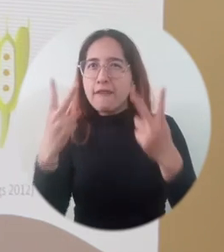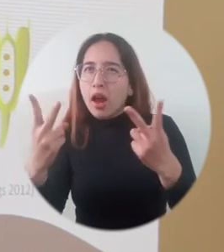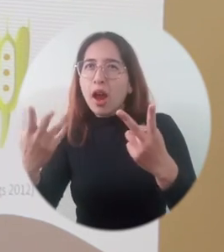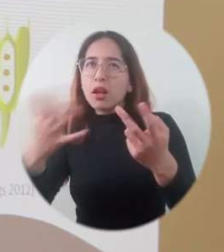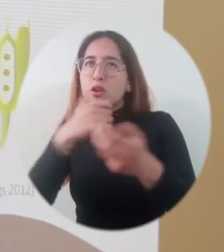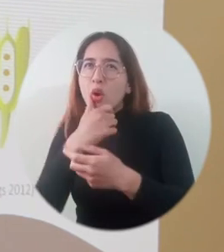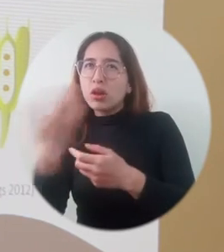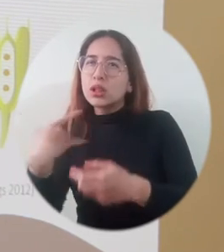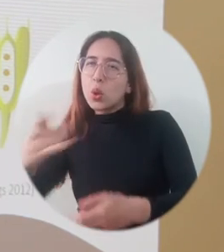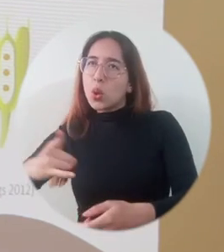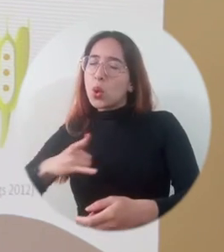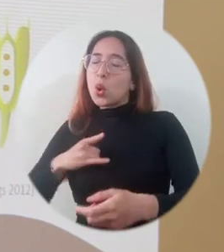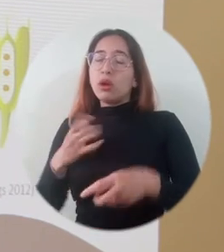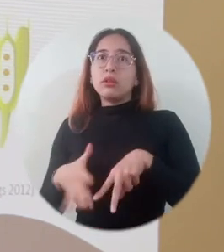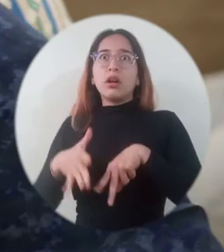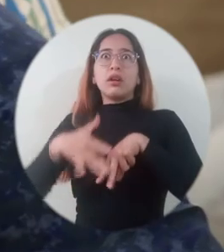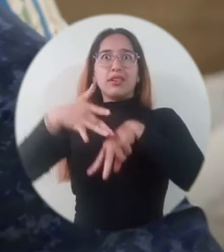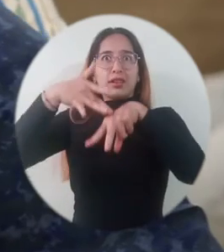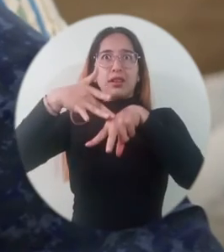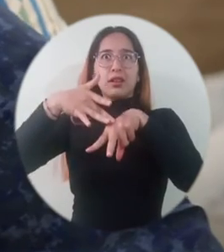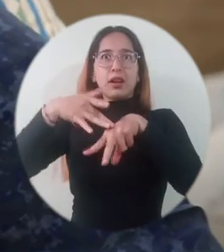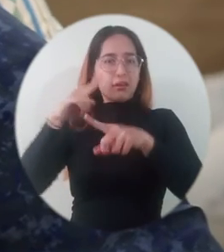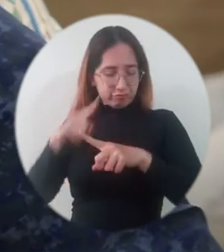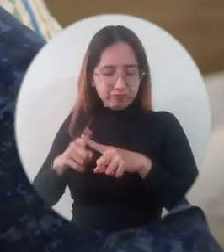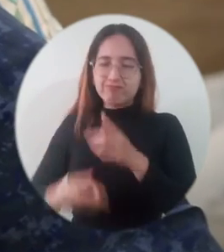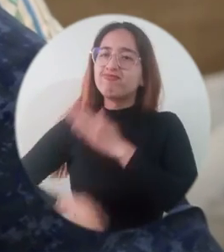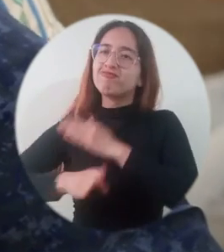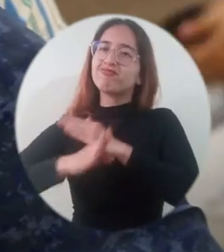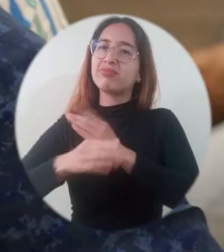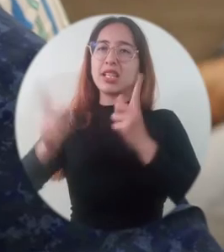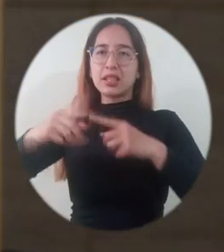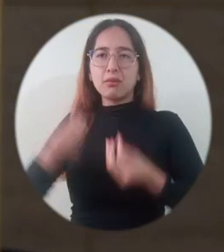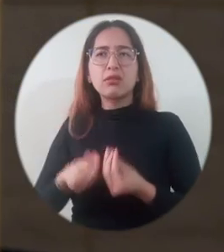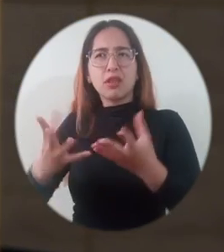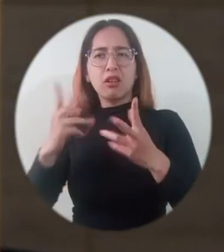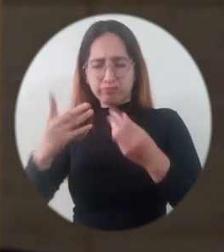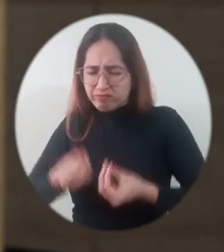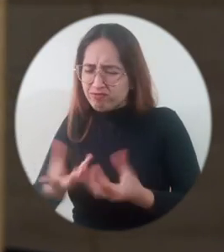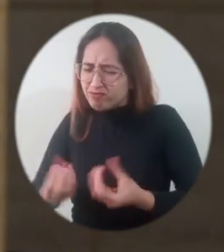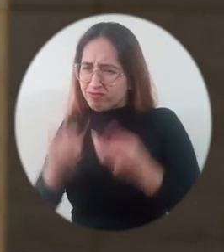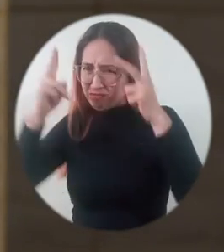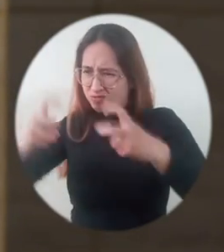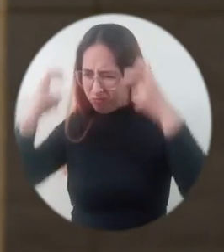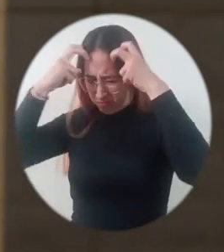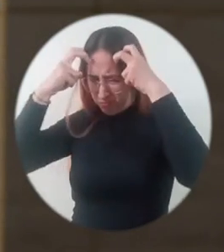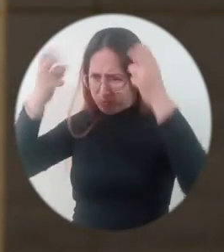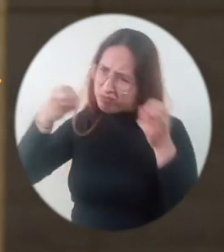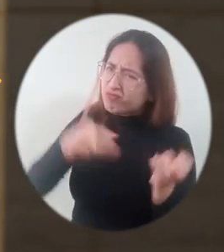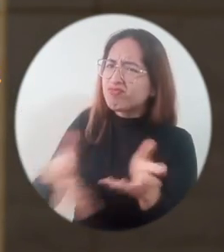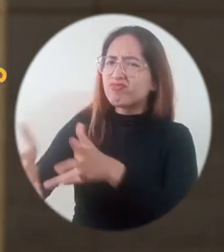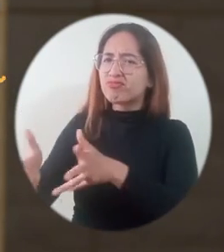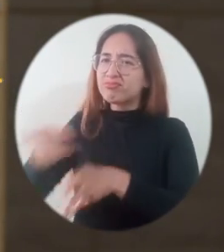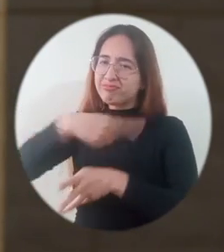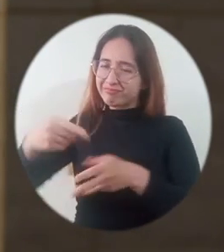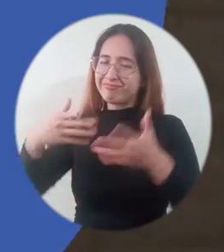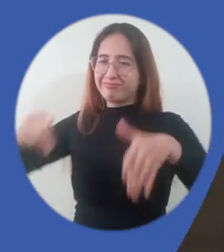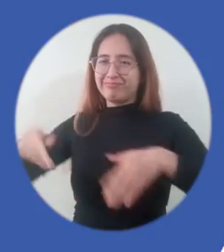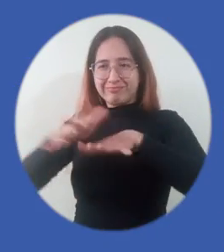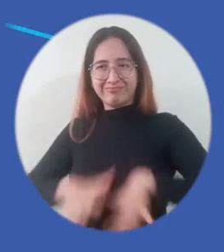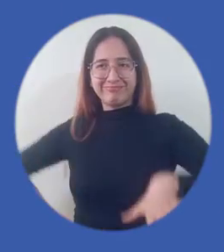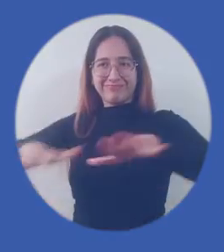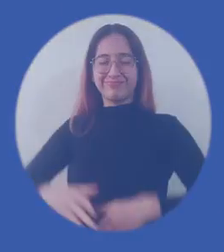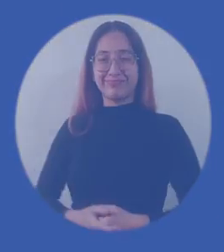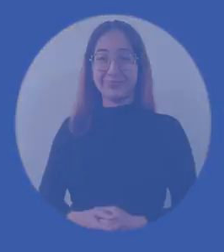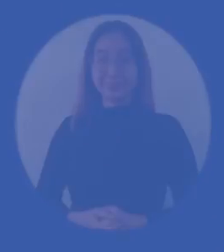continúen en su carrera investigativa, que ayuden a generar conocimiento a través de la investigación.